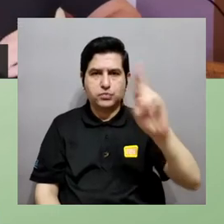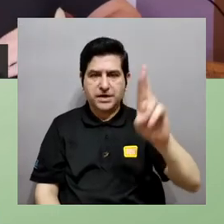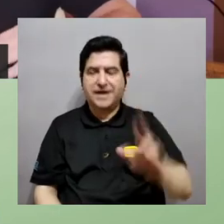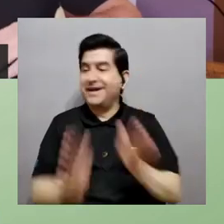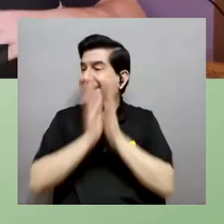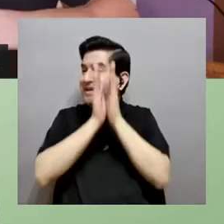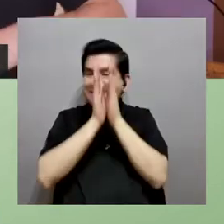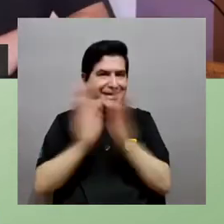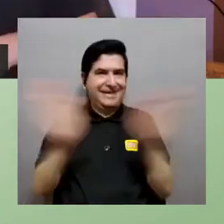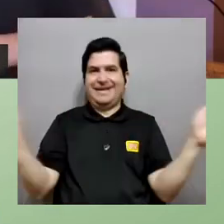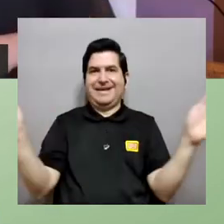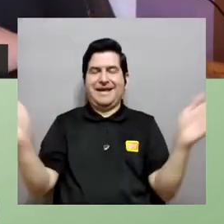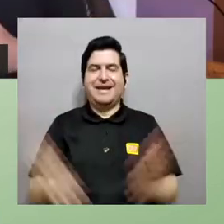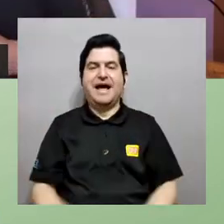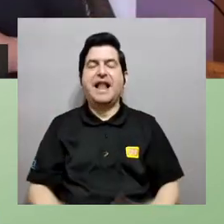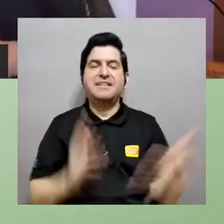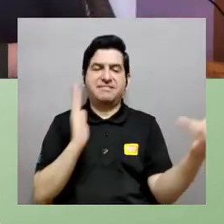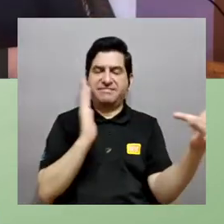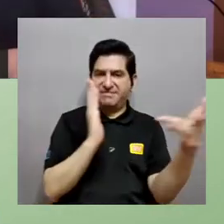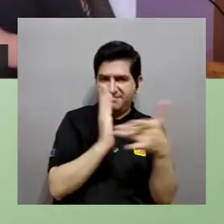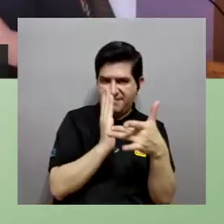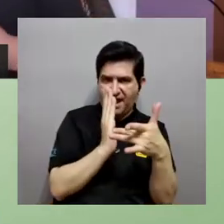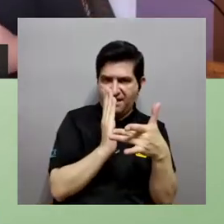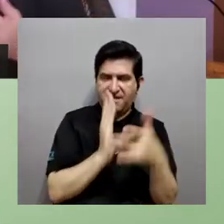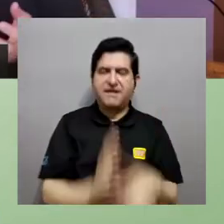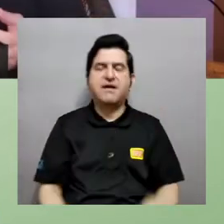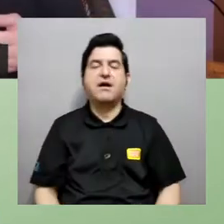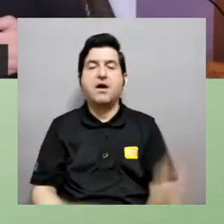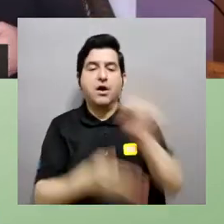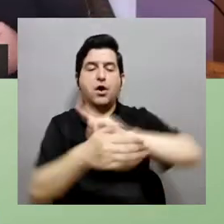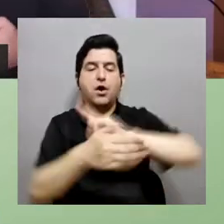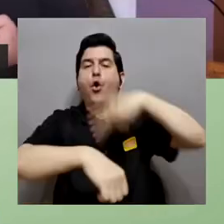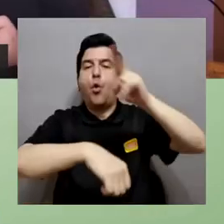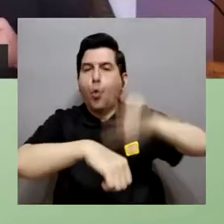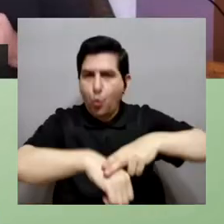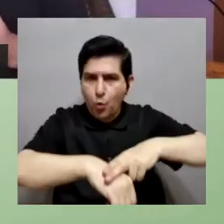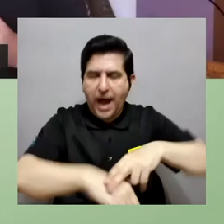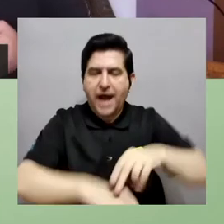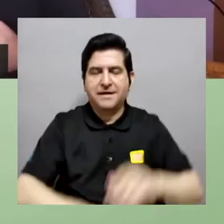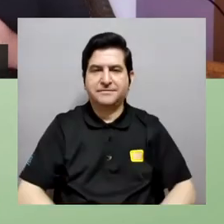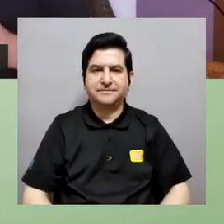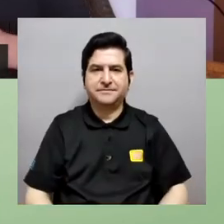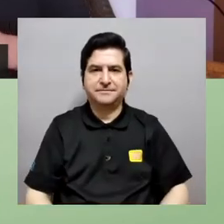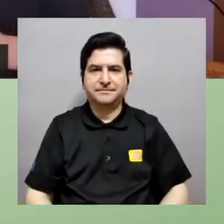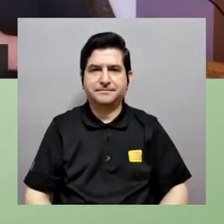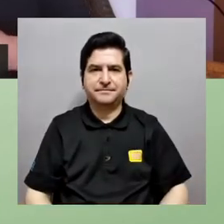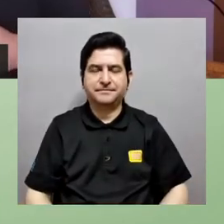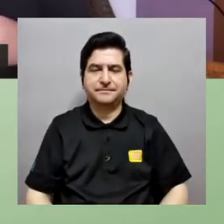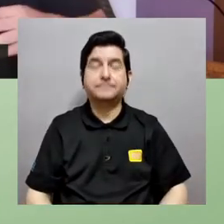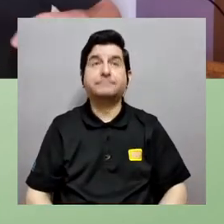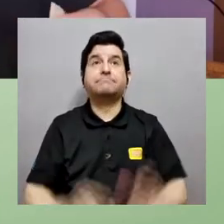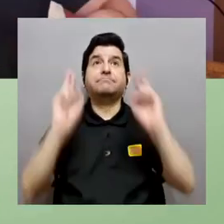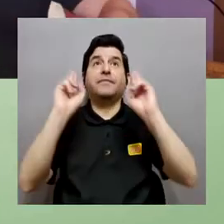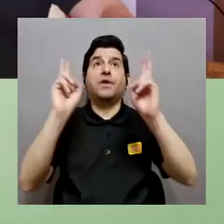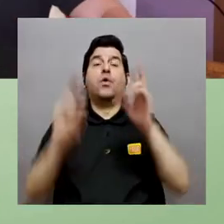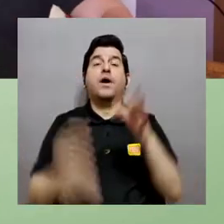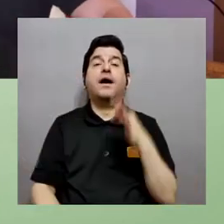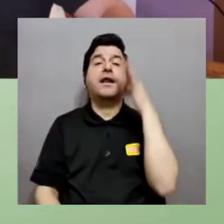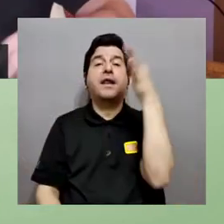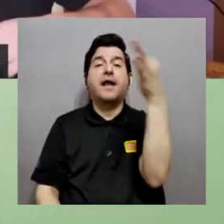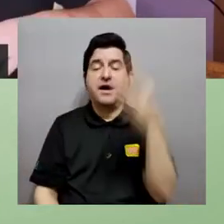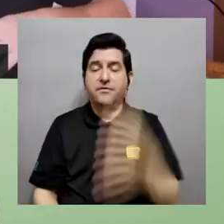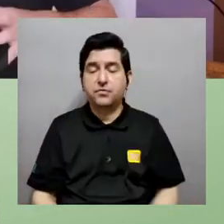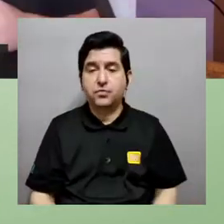universidades no solo dentro de la UCR sino en general el TEC este la UNA también verdad